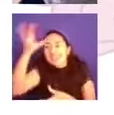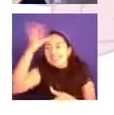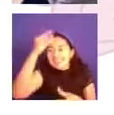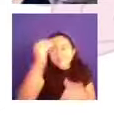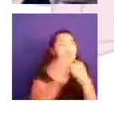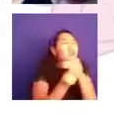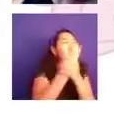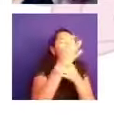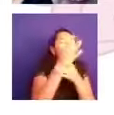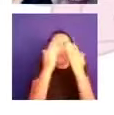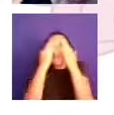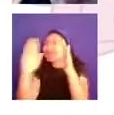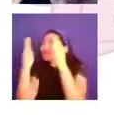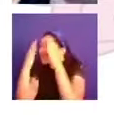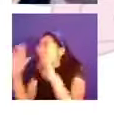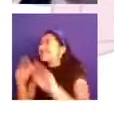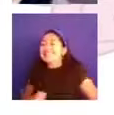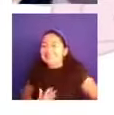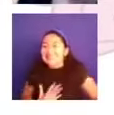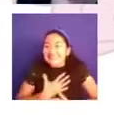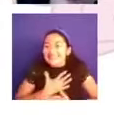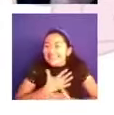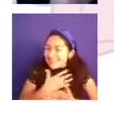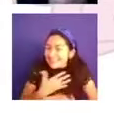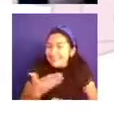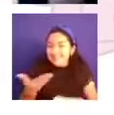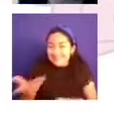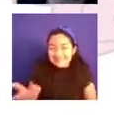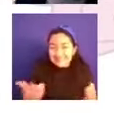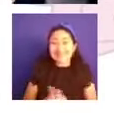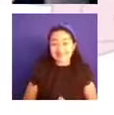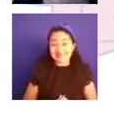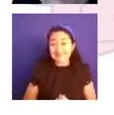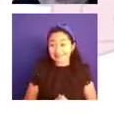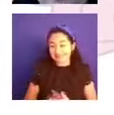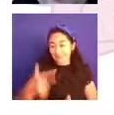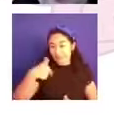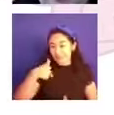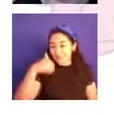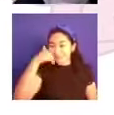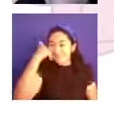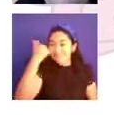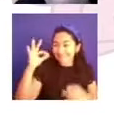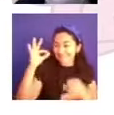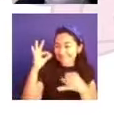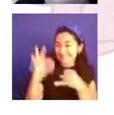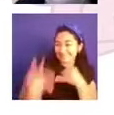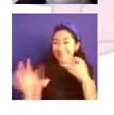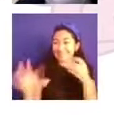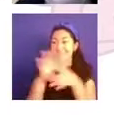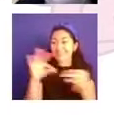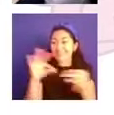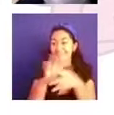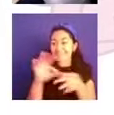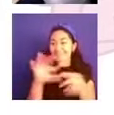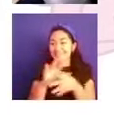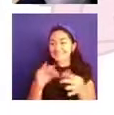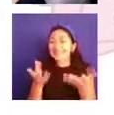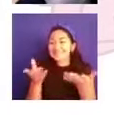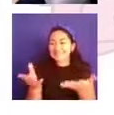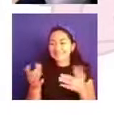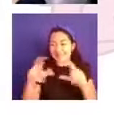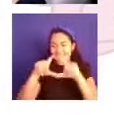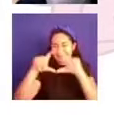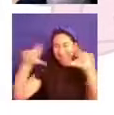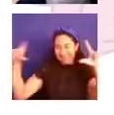Resignifiquemos. Y pues bueno, quiero concluir esta charla, ¿no? Con este, con esta gran frase,